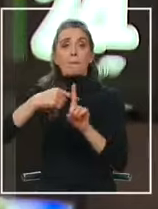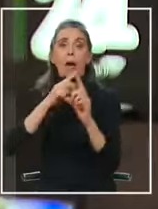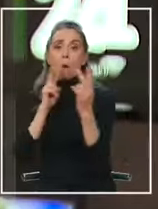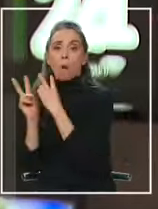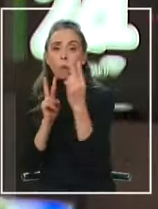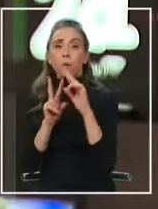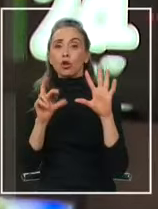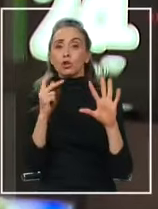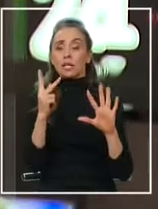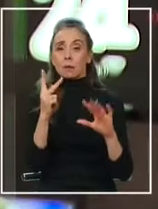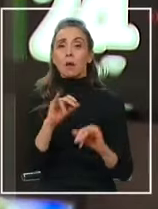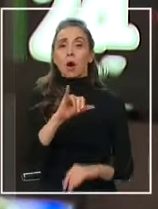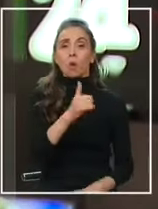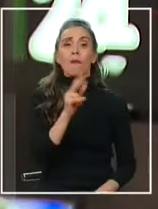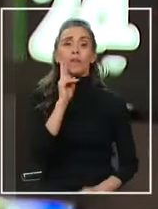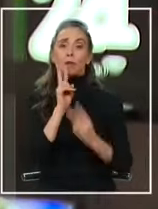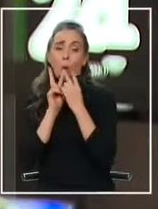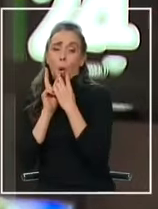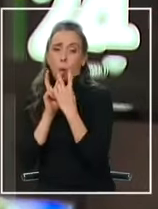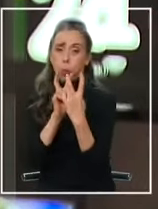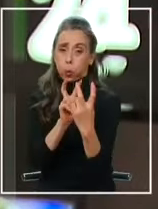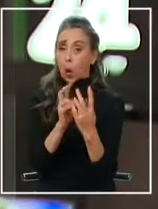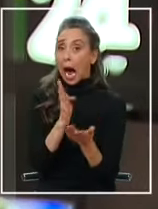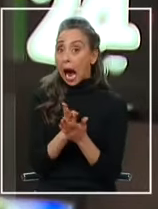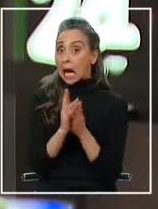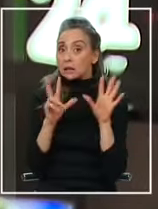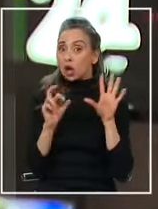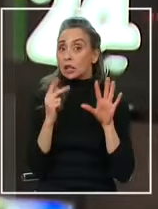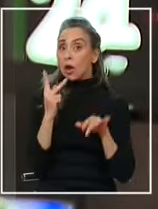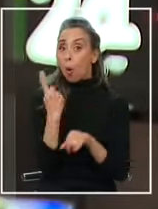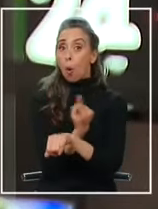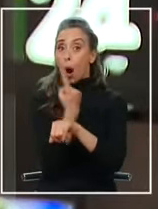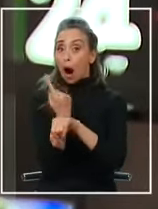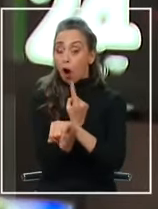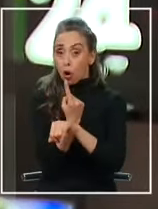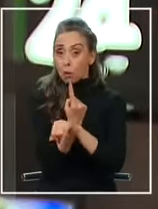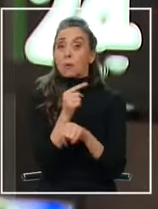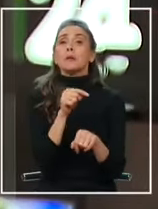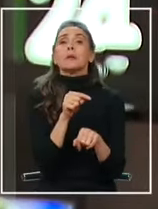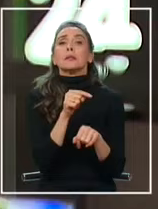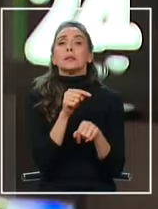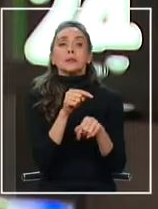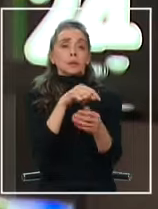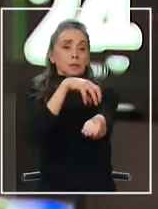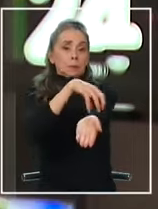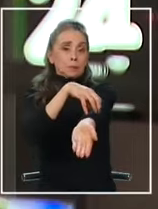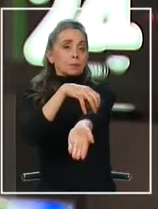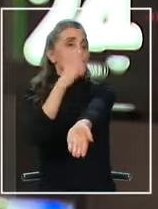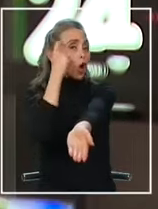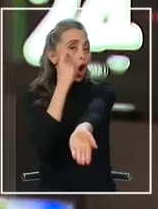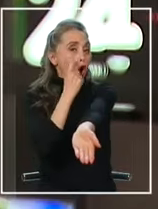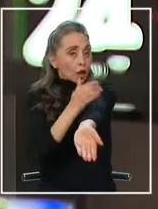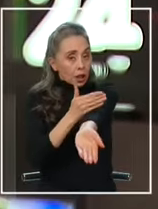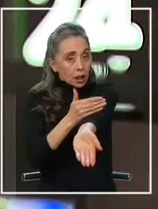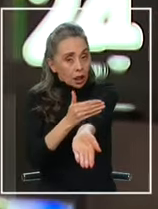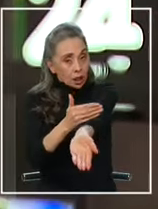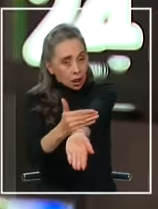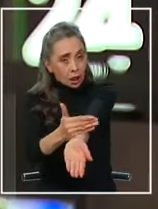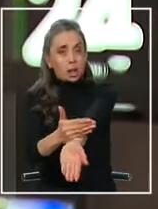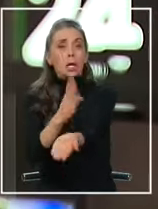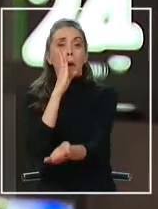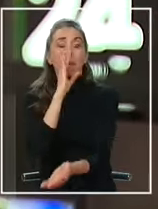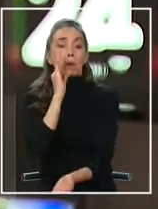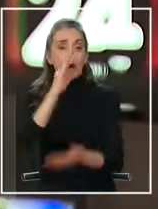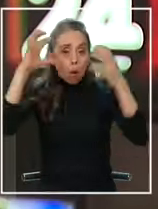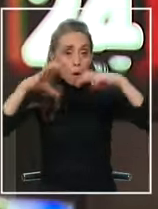Viento fuerte el día jueves y el día viernes, hasta 80 kilómetros por hora en el tramo desde la región de O'Hins hasta la región del Bío Bío.